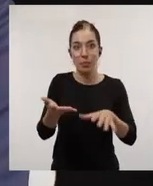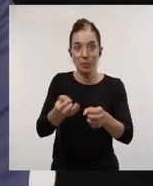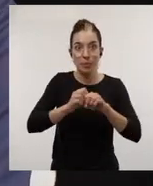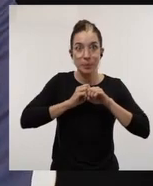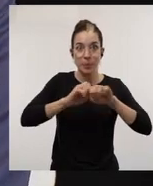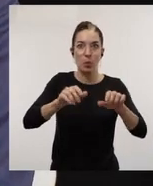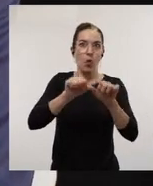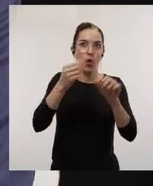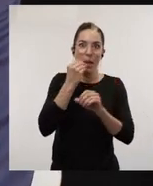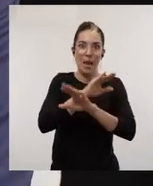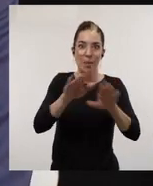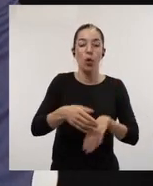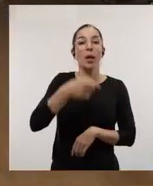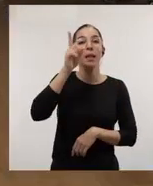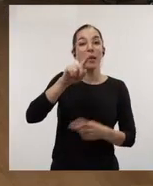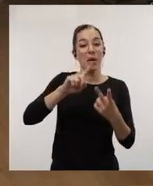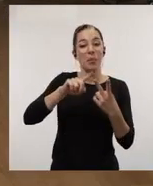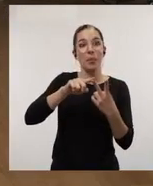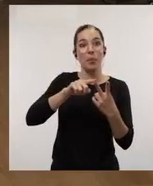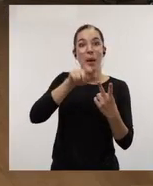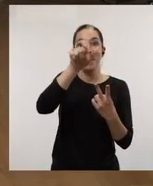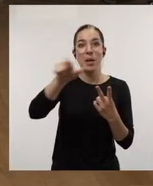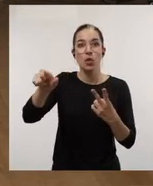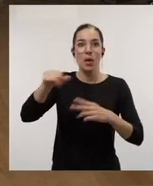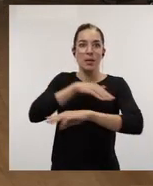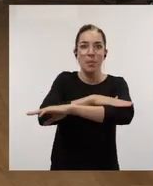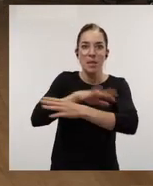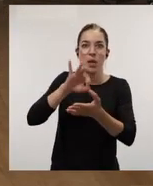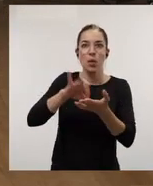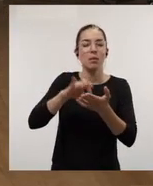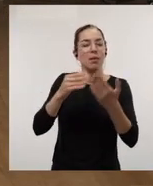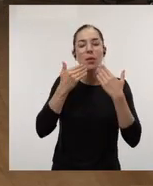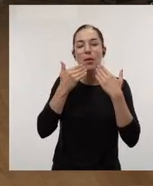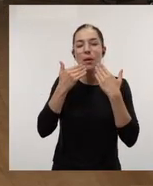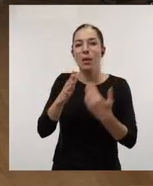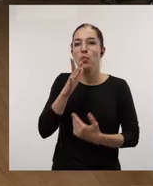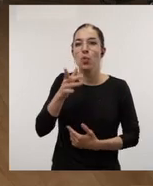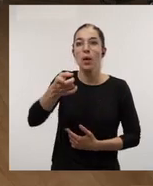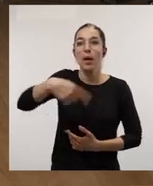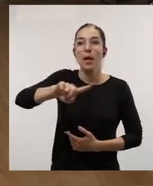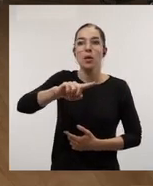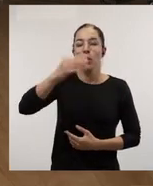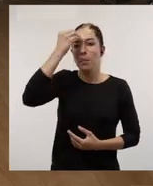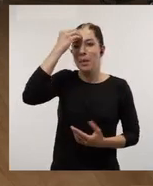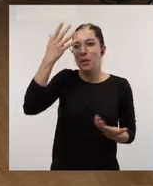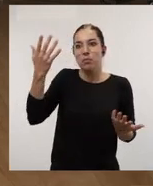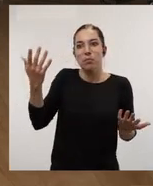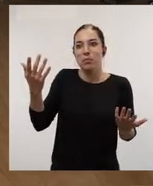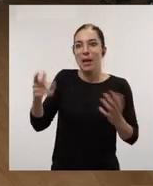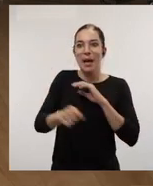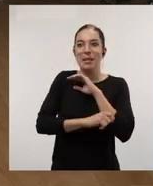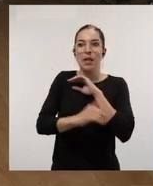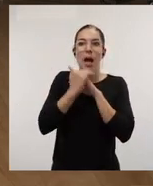de la mejor forma posible sino también para todo el personal de administración y servicios que también ha concebido la estrategia